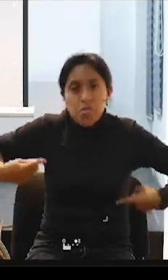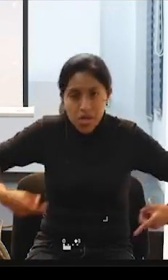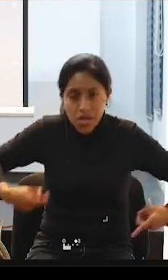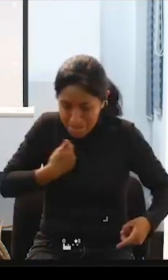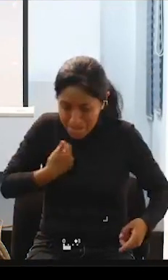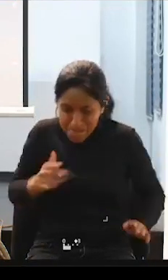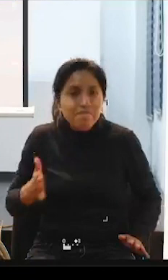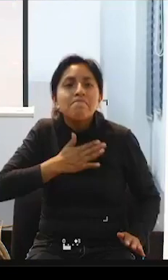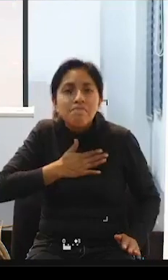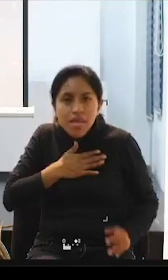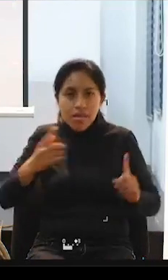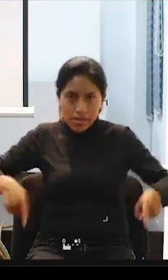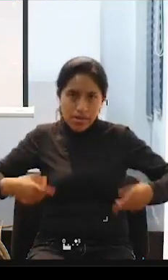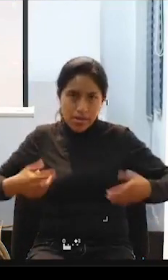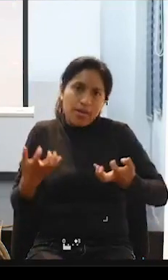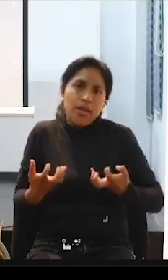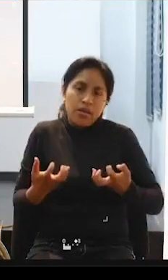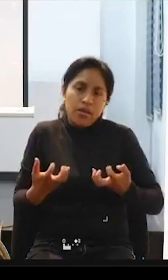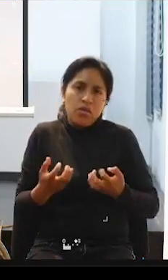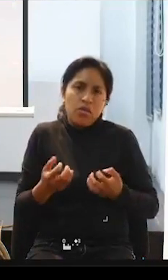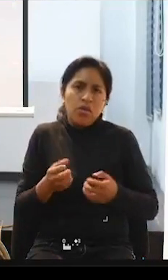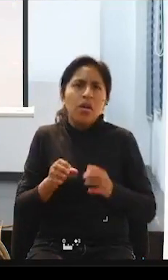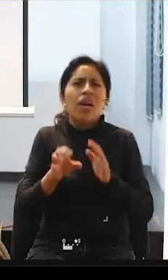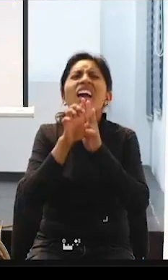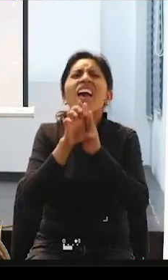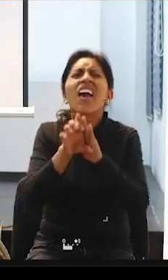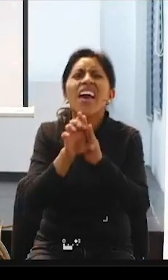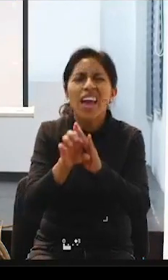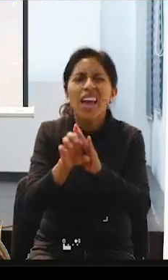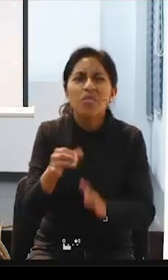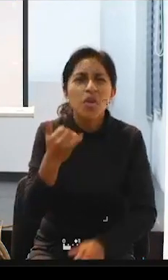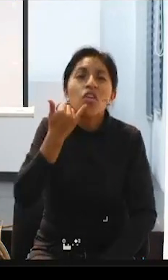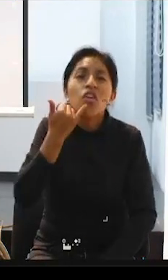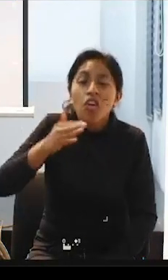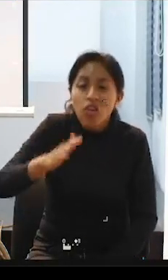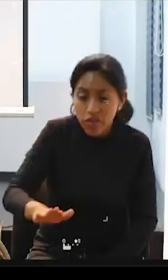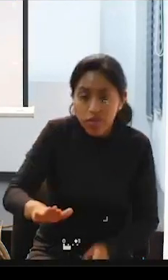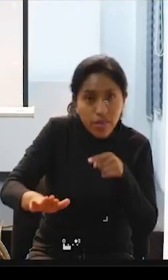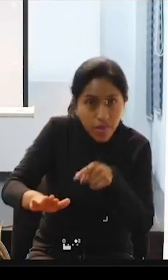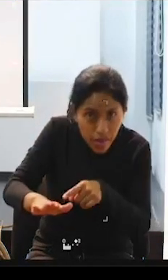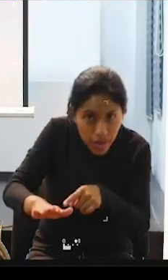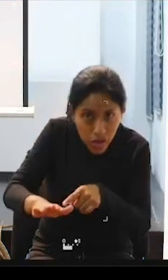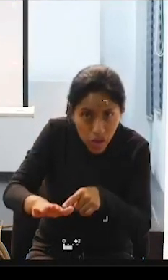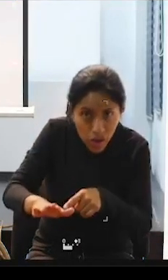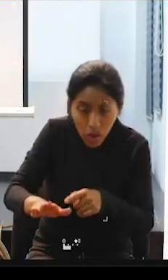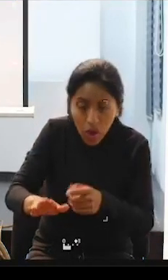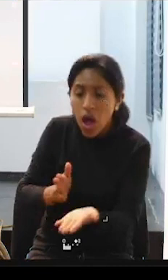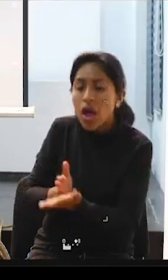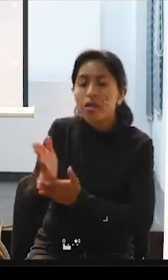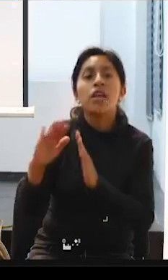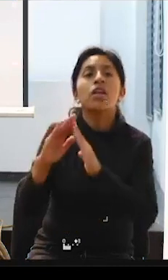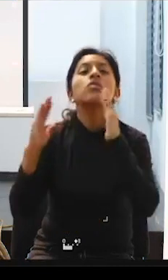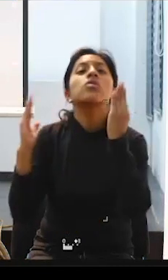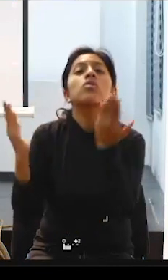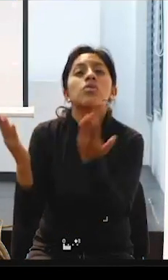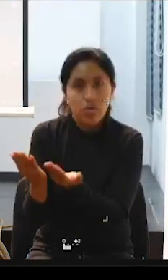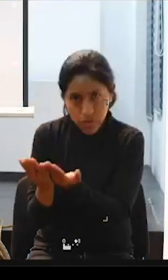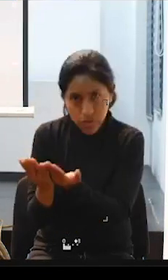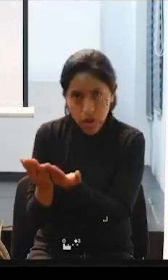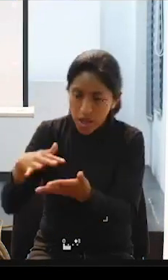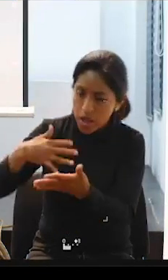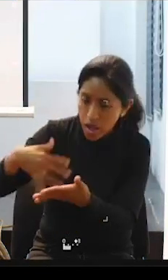por ejemplo, los niños, nuestros niños, tienen derecho a una escolarización, y nos vamos a